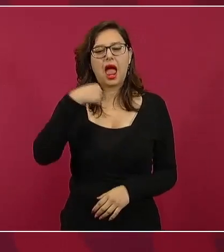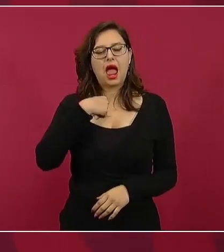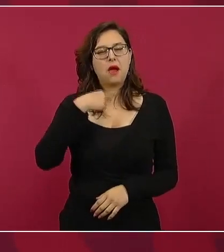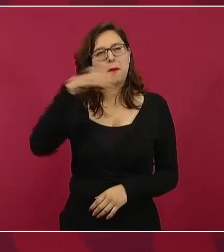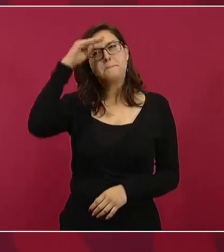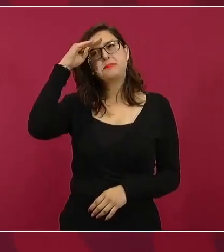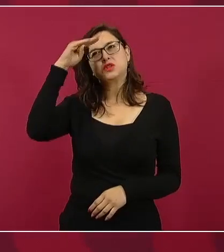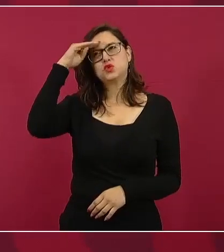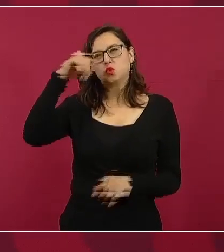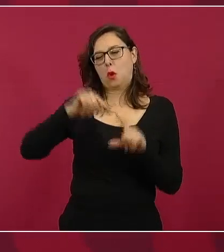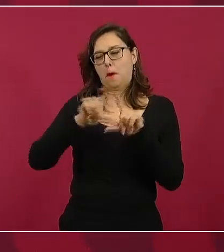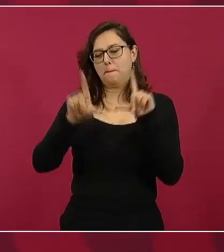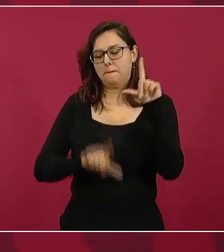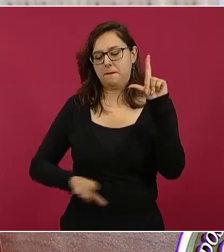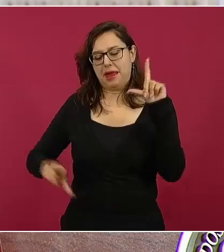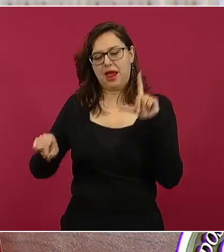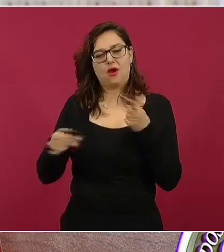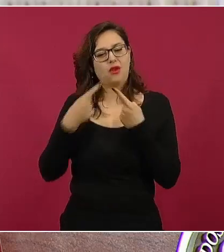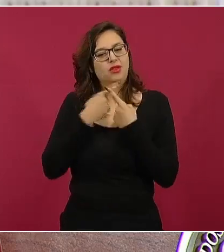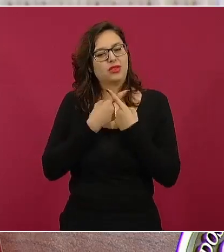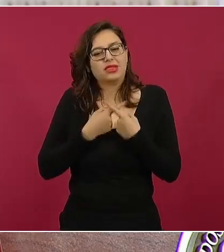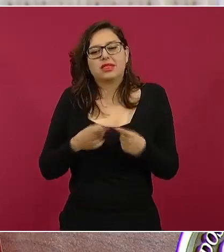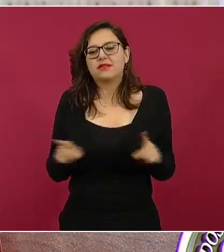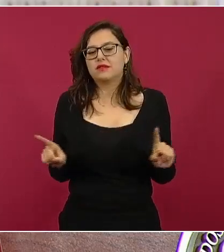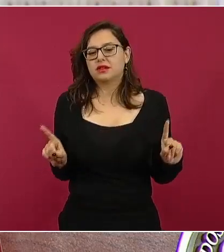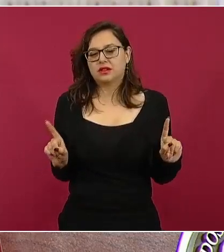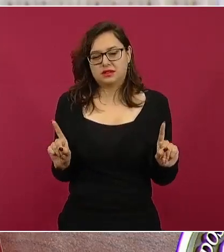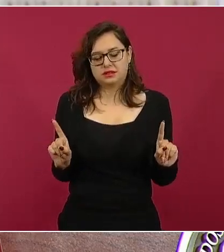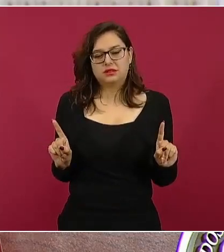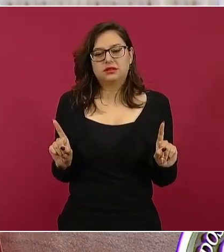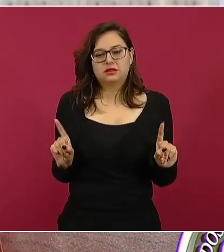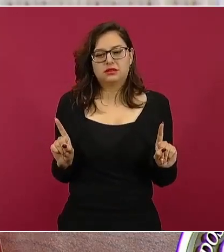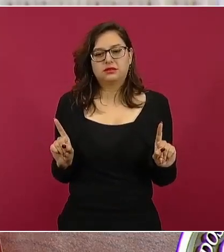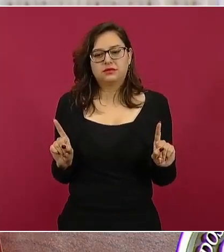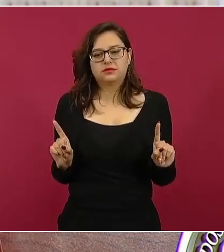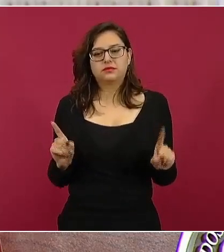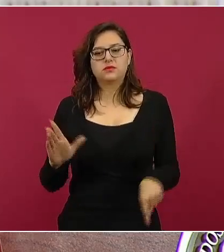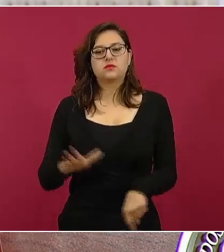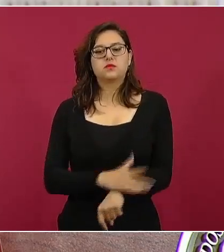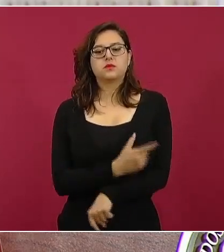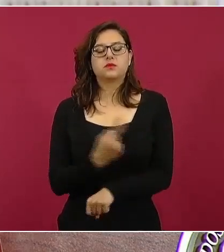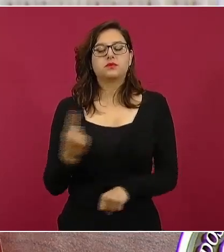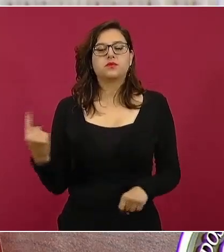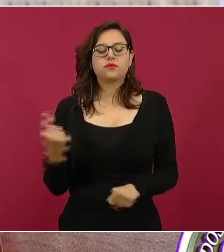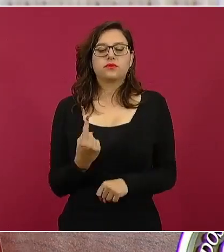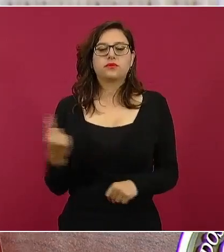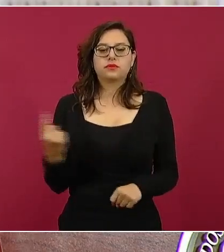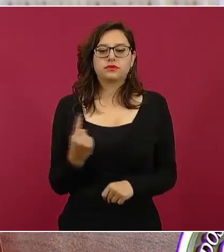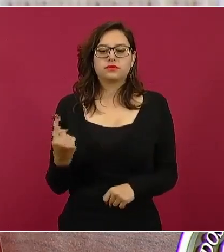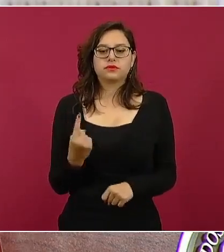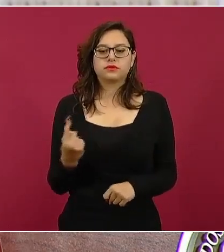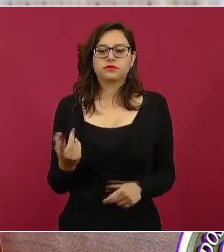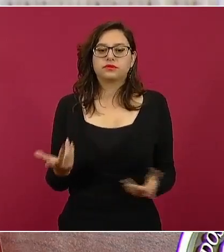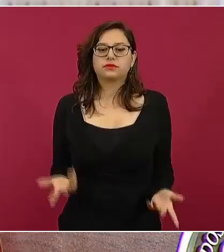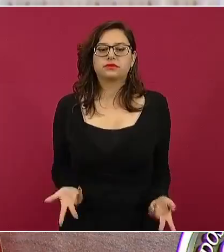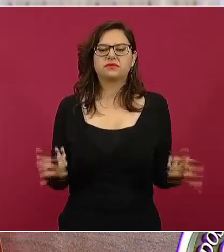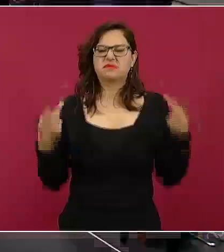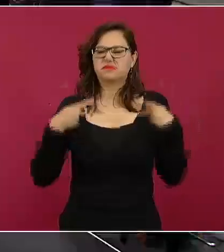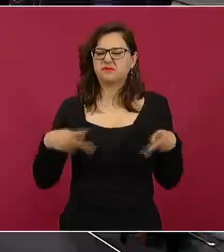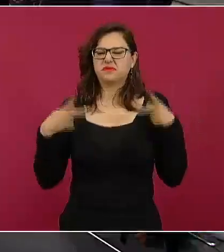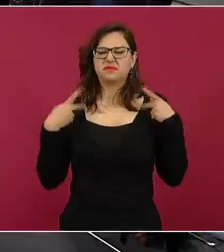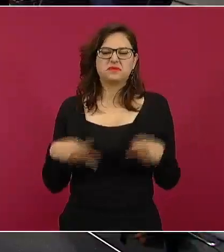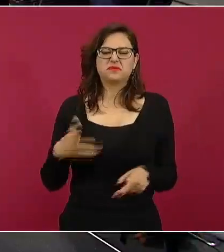la gente se manifiesta, se